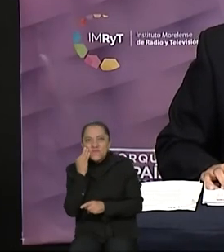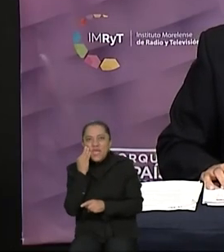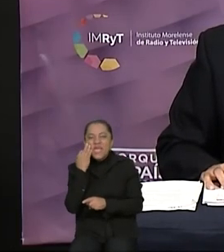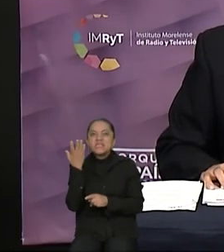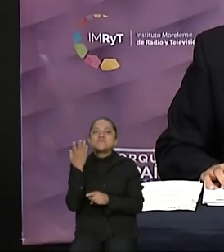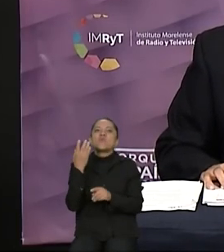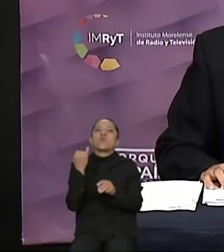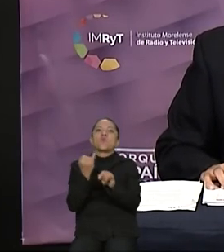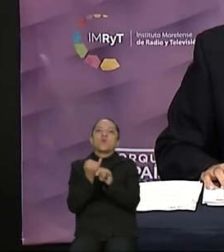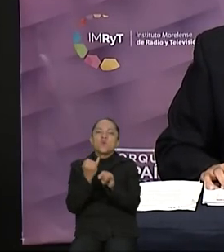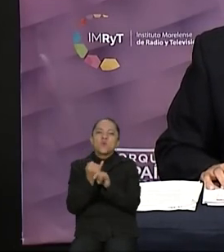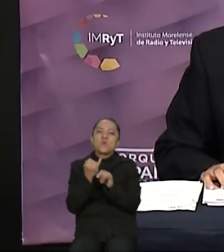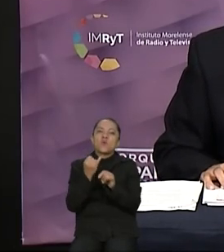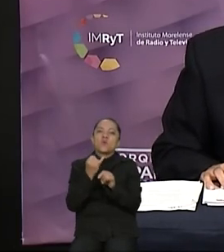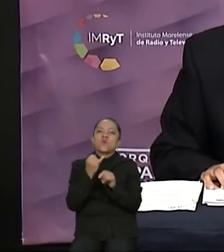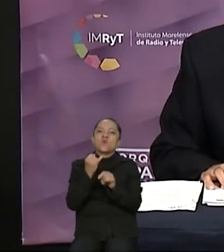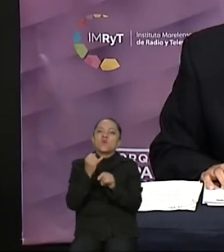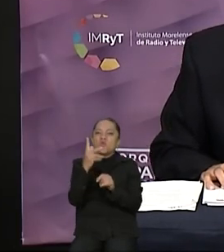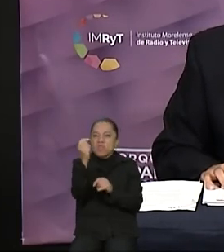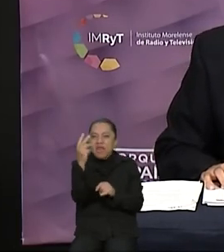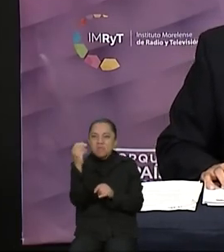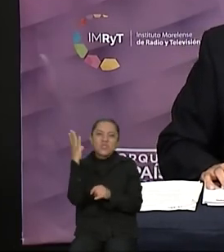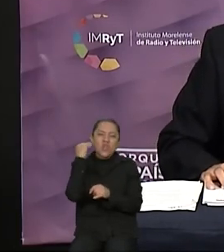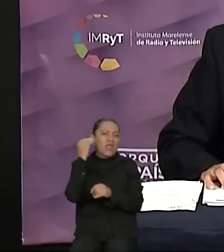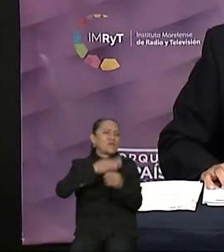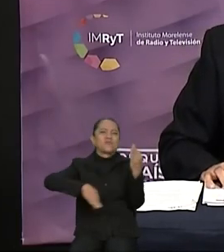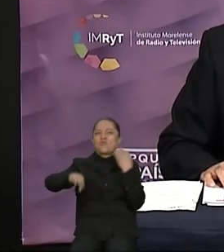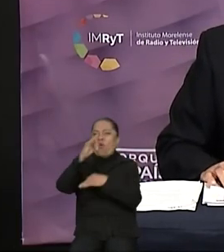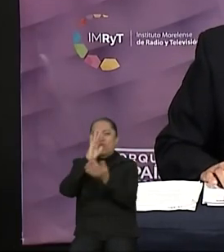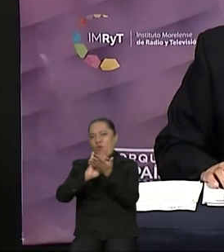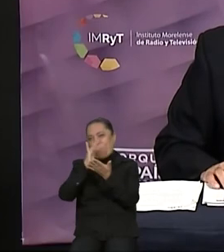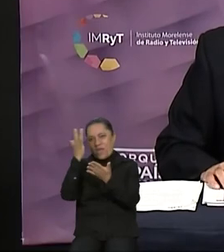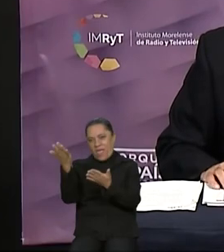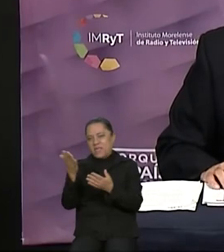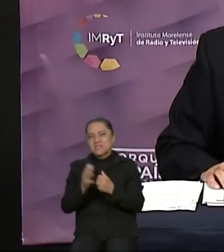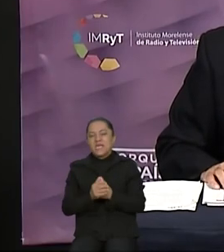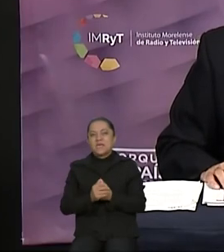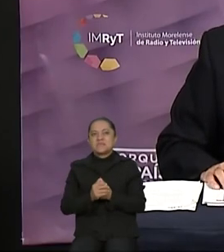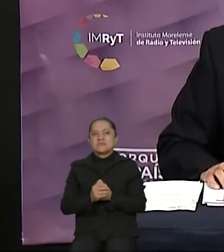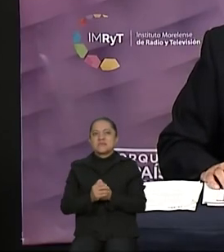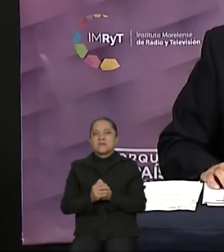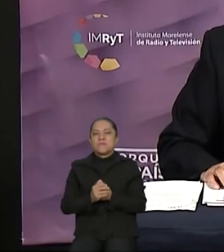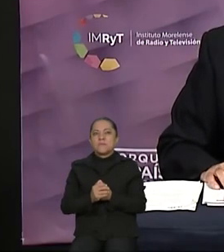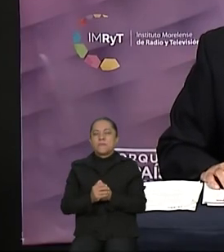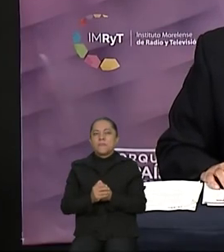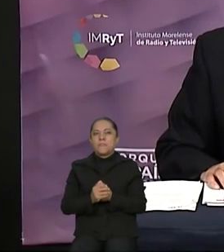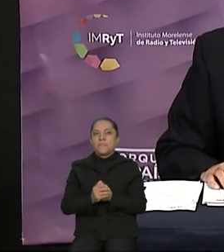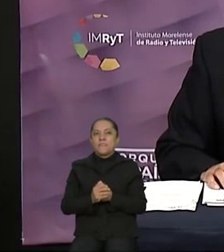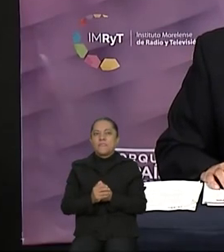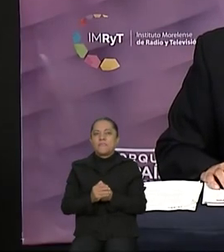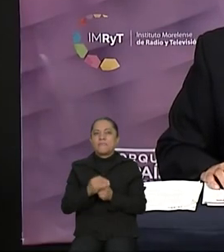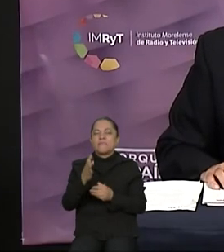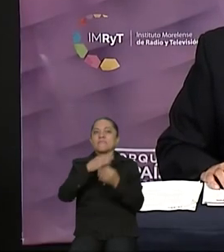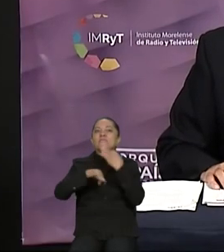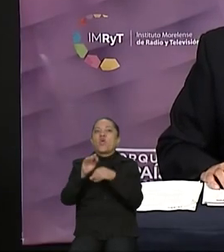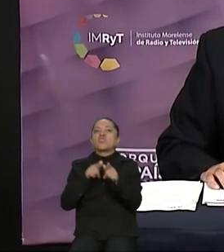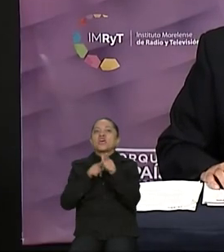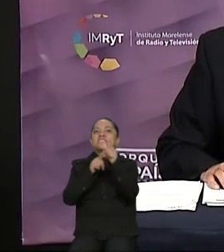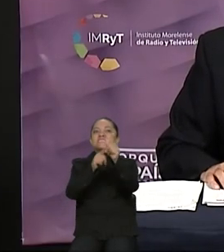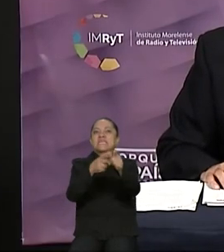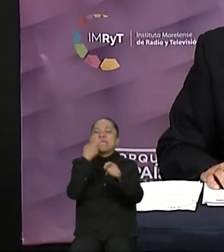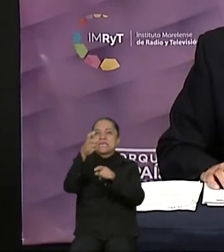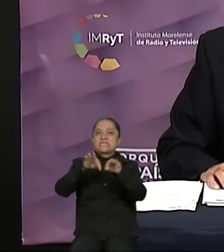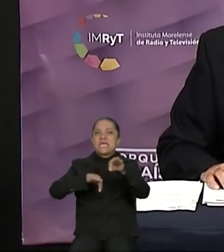radio sí gracias muchas a radioescuchas televidentes y cibernautas que han seguido este ejercicio democrático a través de Mundo 96